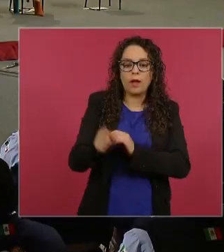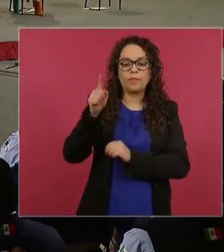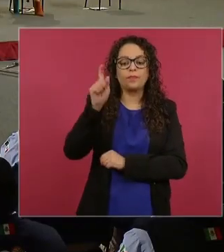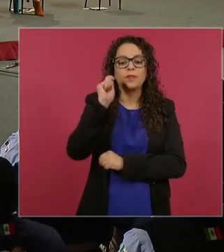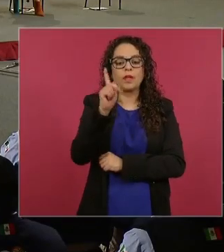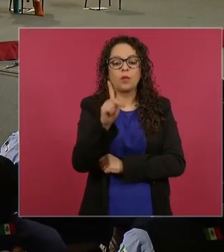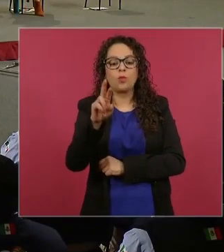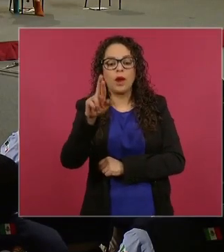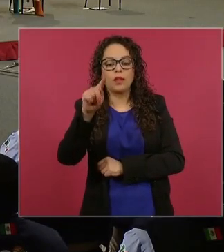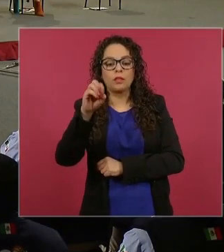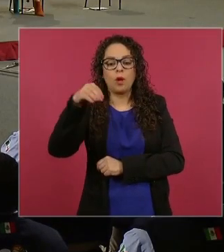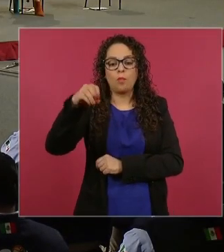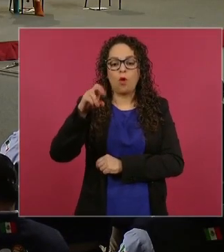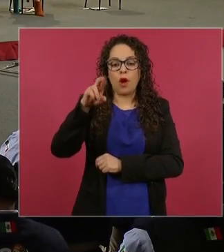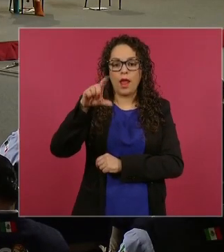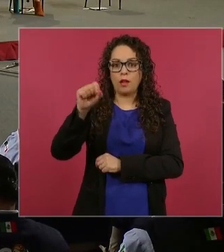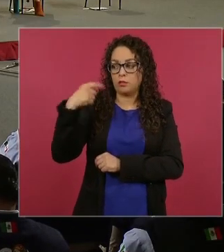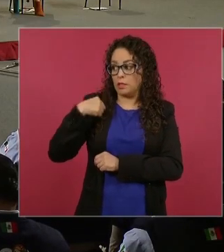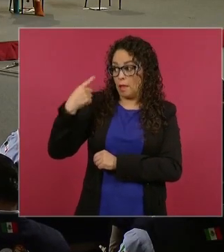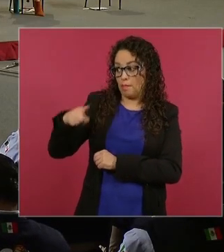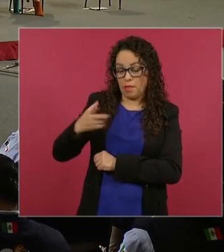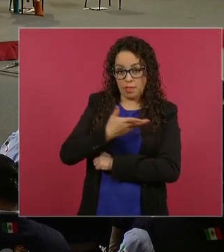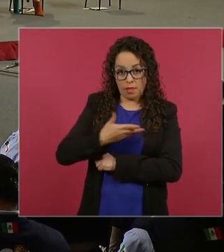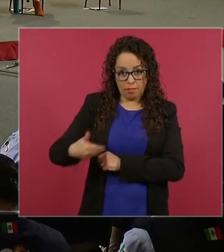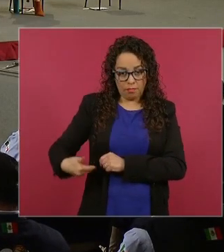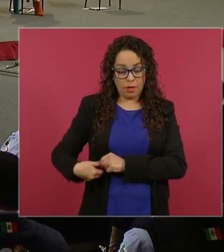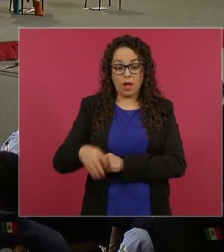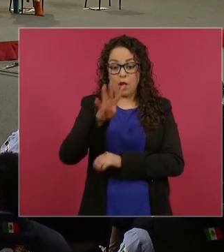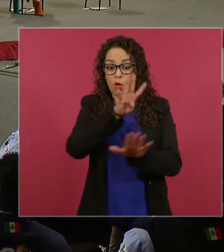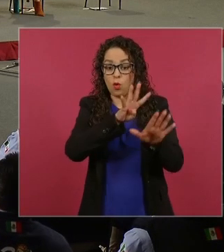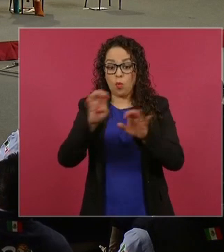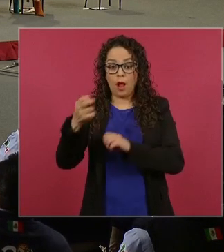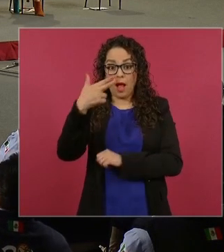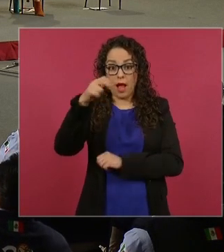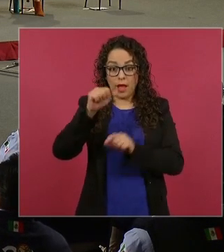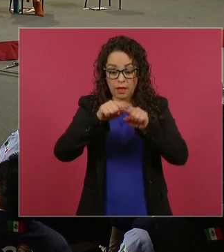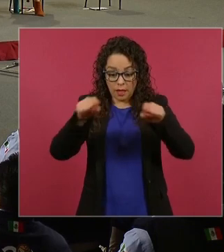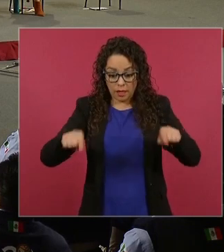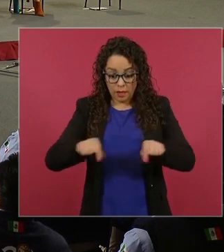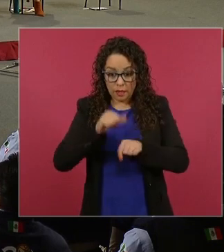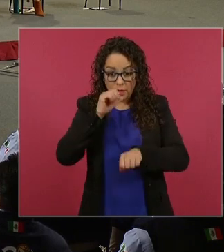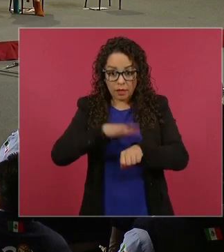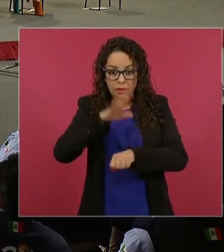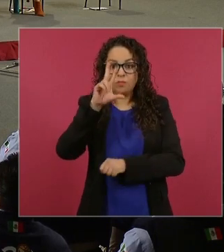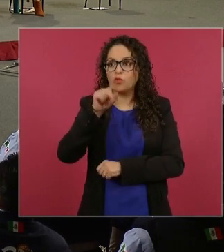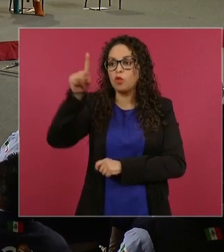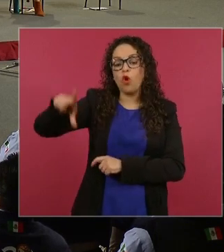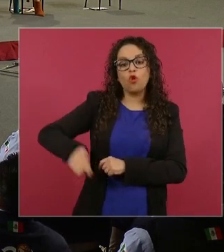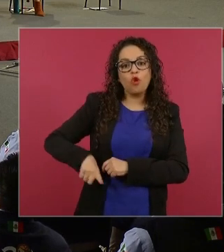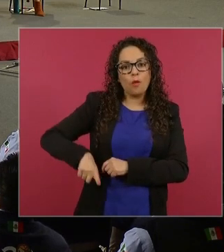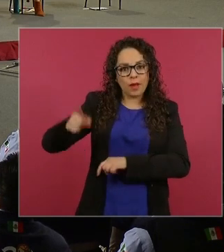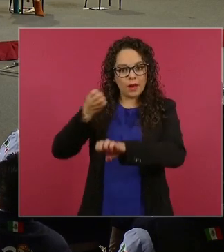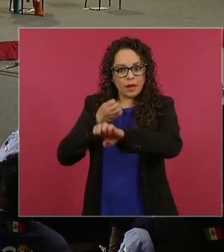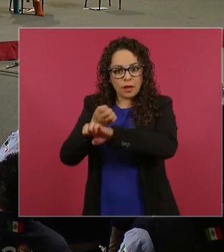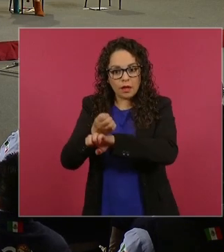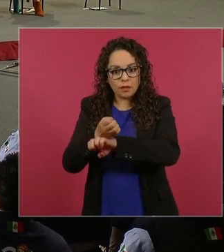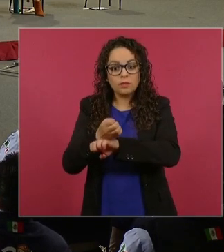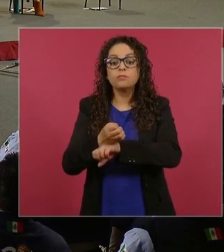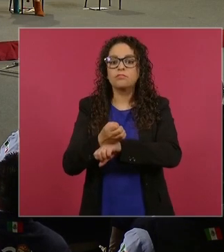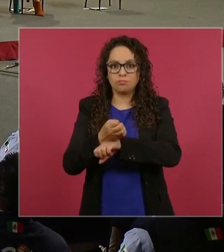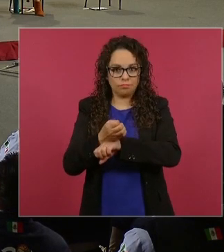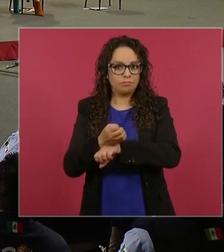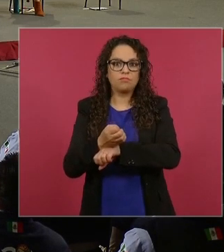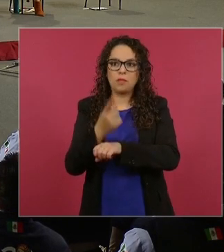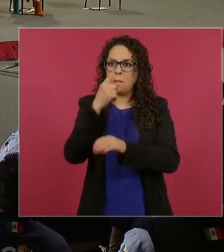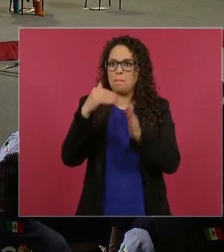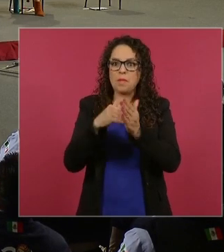su instrucción, presidente, ya no será solamente de 400 hectáreas sino con acuerdo del gobierno del estado será de más de mil en